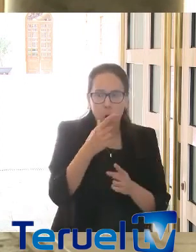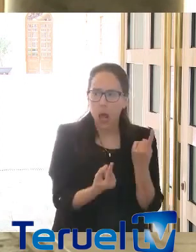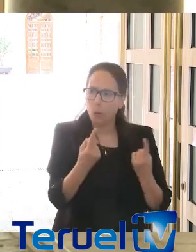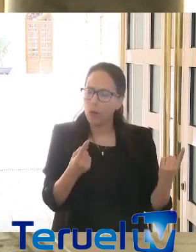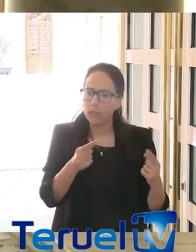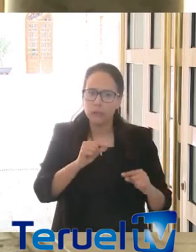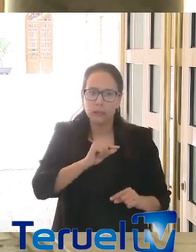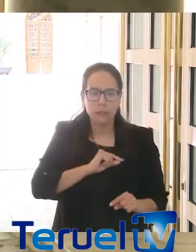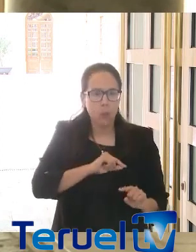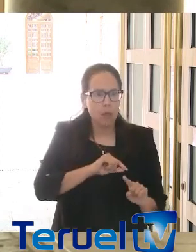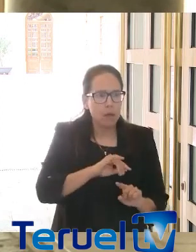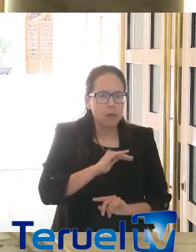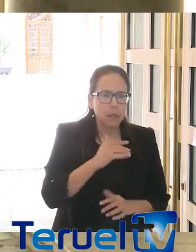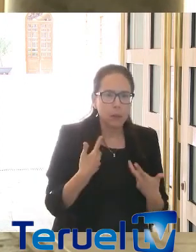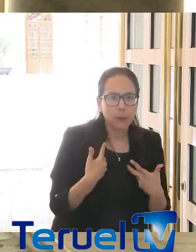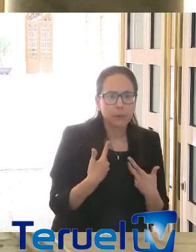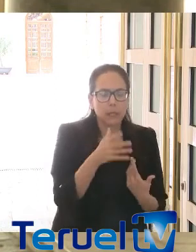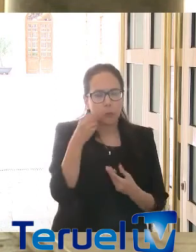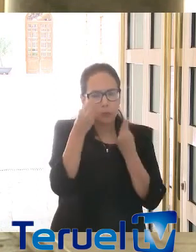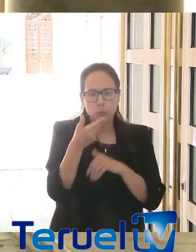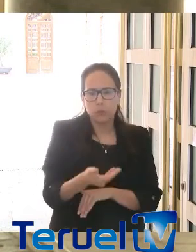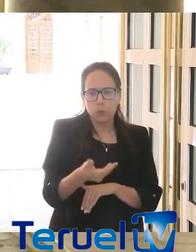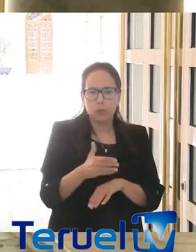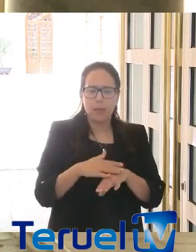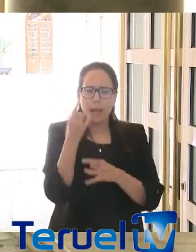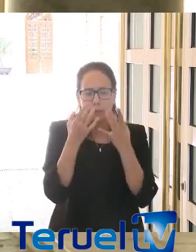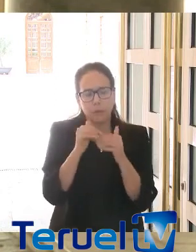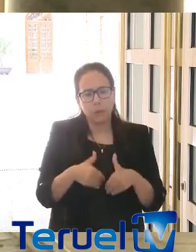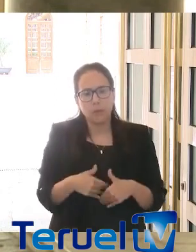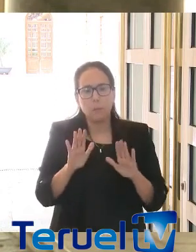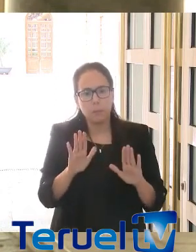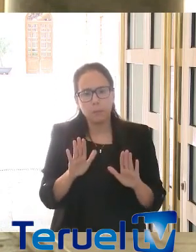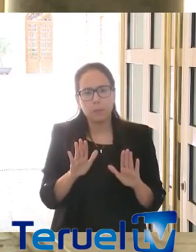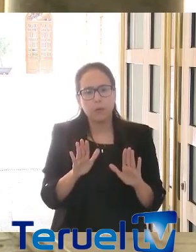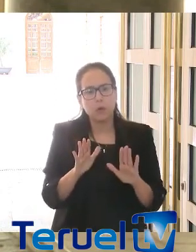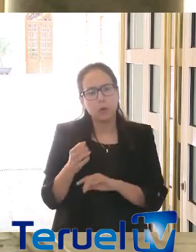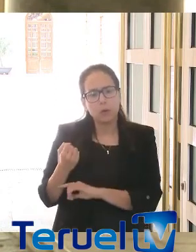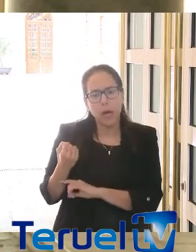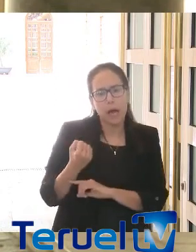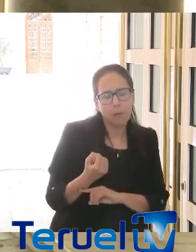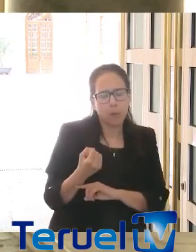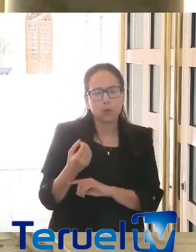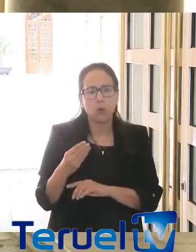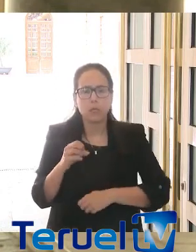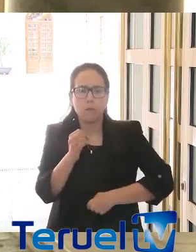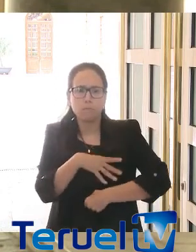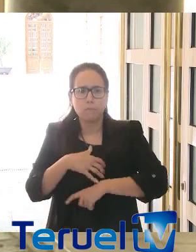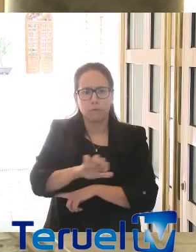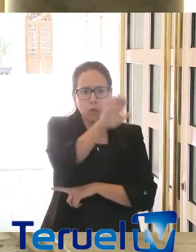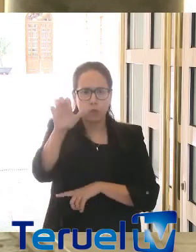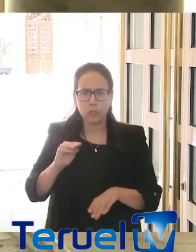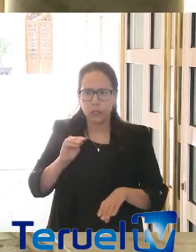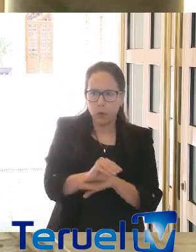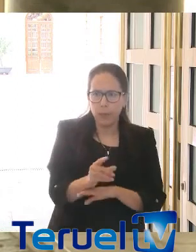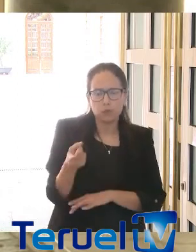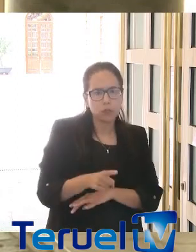creo que es un momento importante para tomar algunas decisiones dentro de nuestras posibilidades, contando, lógicamente, con Europa y con España y con fondos europeos para todo esto. Por supuesto,